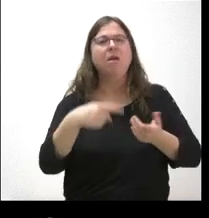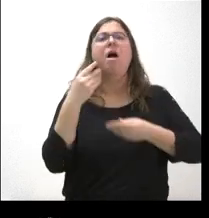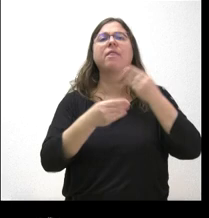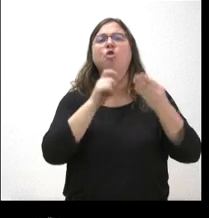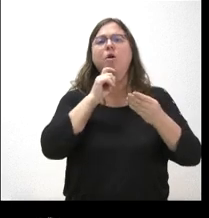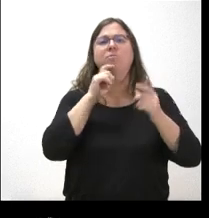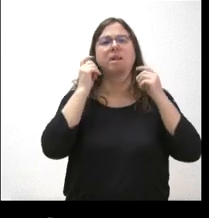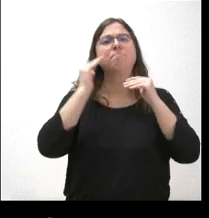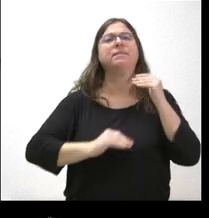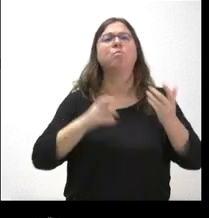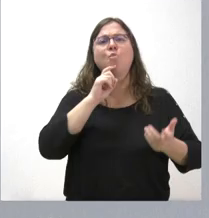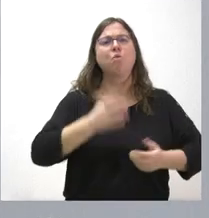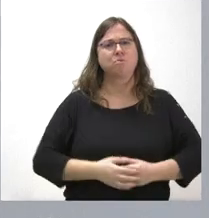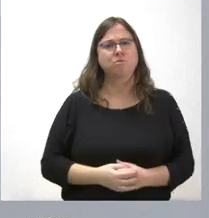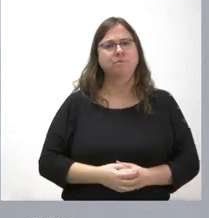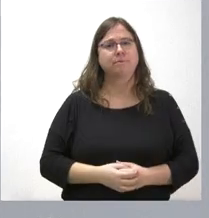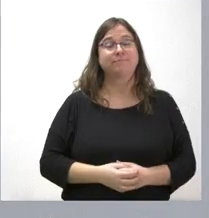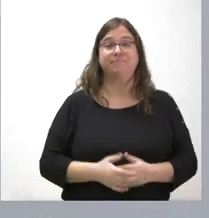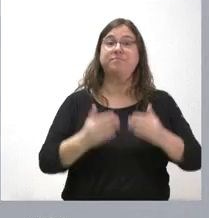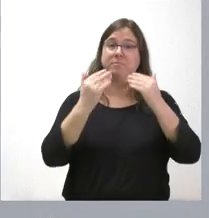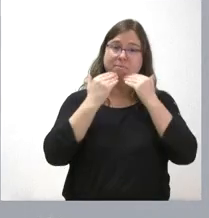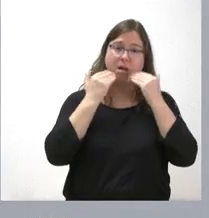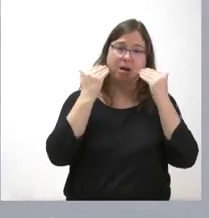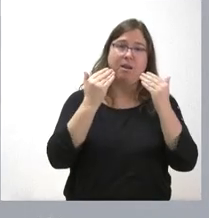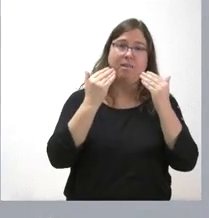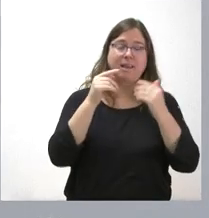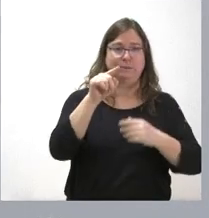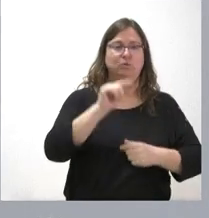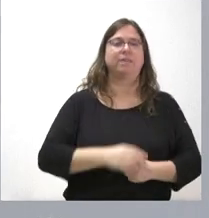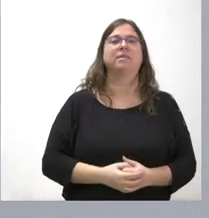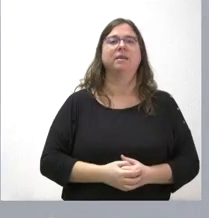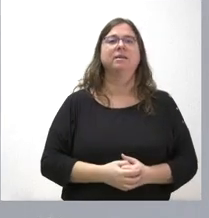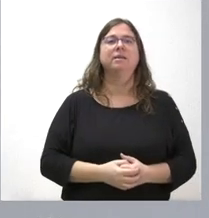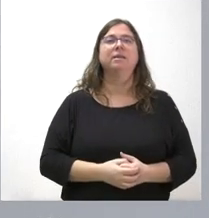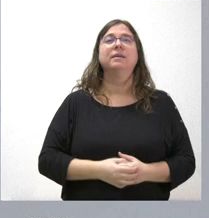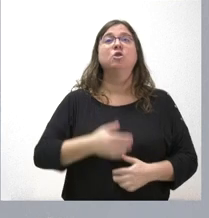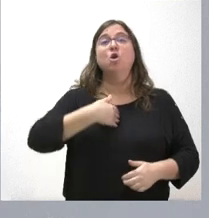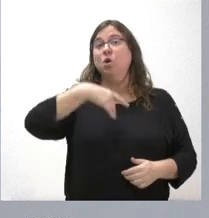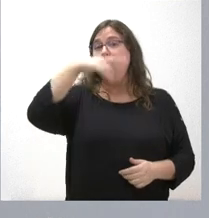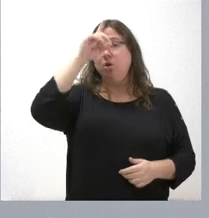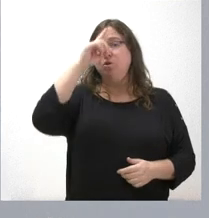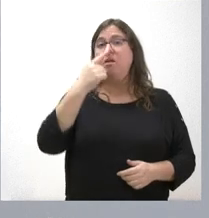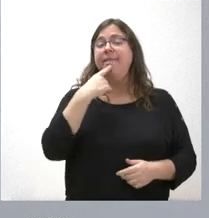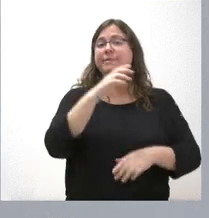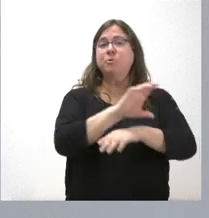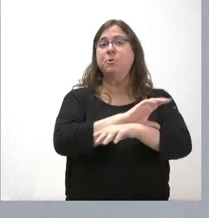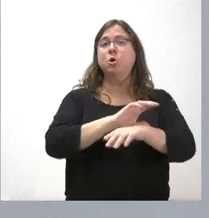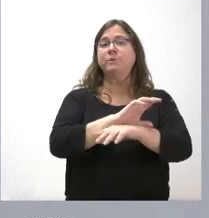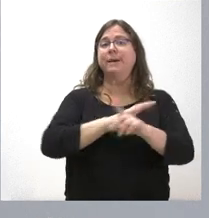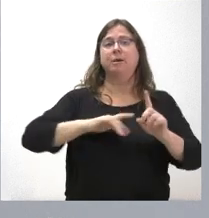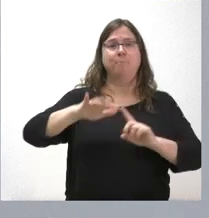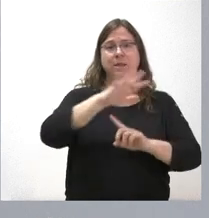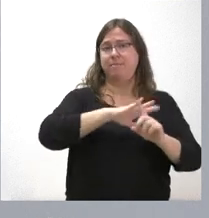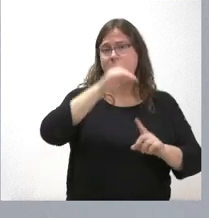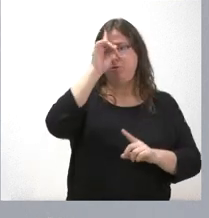gracias pues gracias a usted yo no sé si lo habrá comentado el consejero de Medio Ambiente